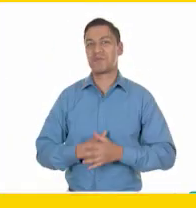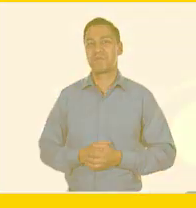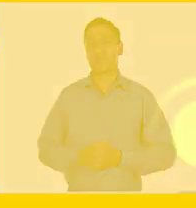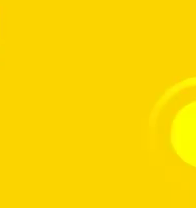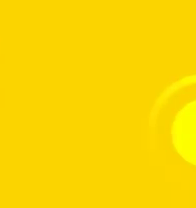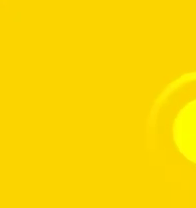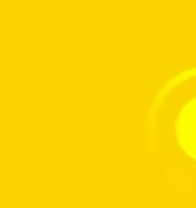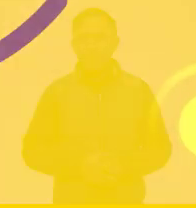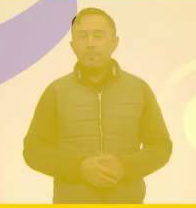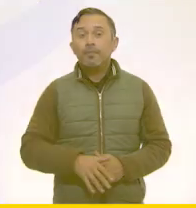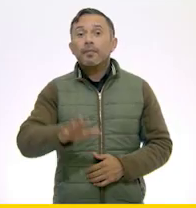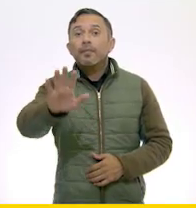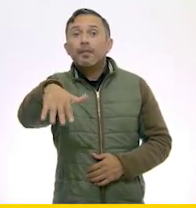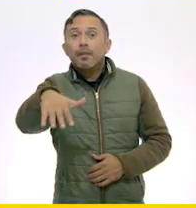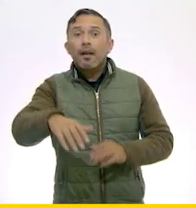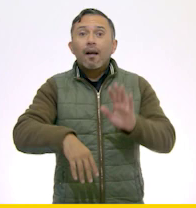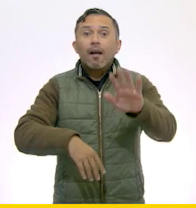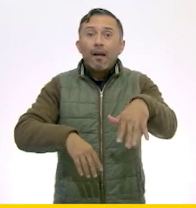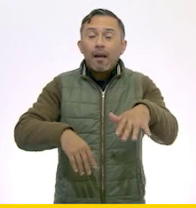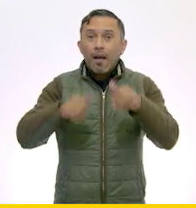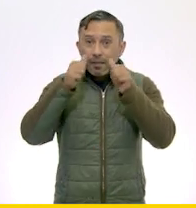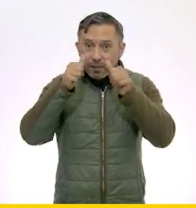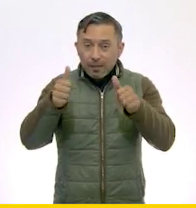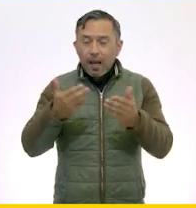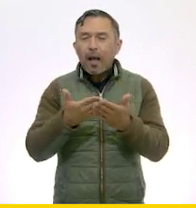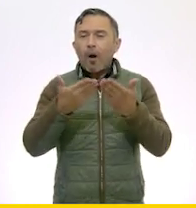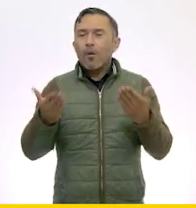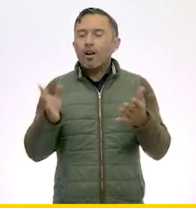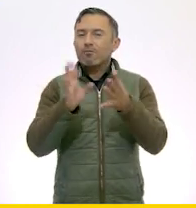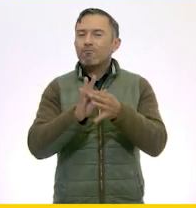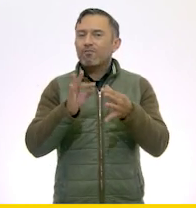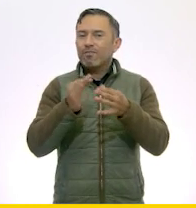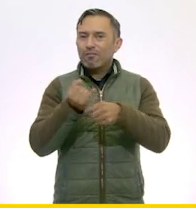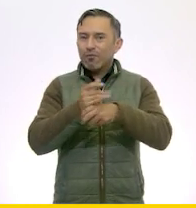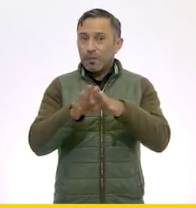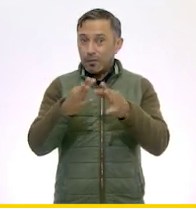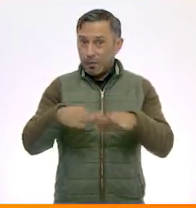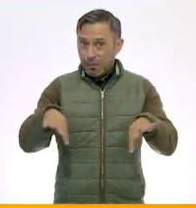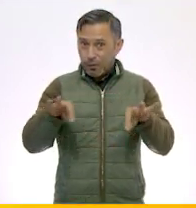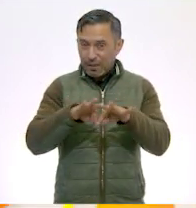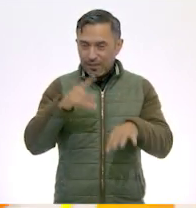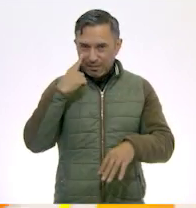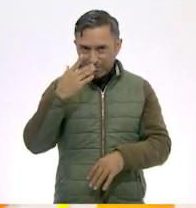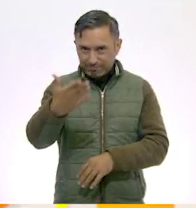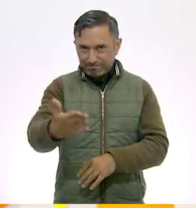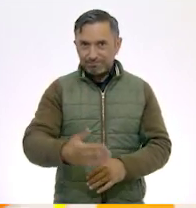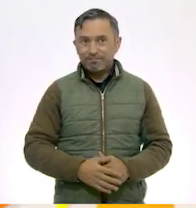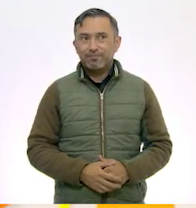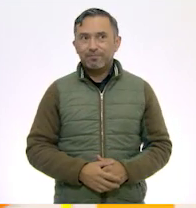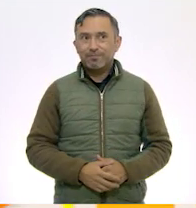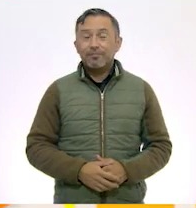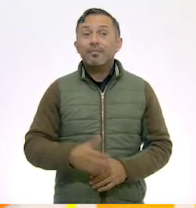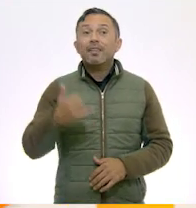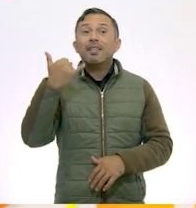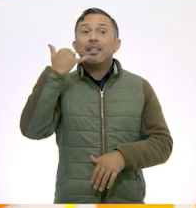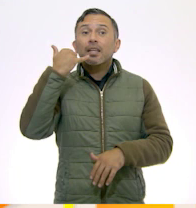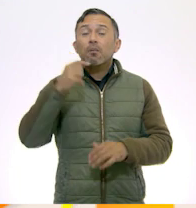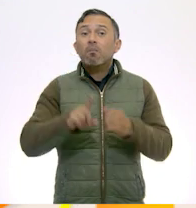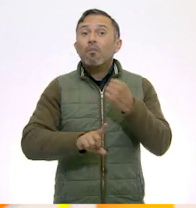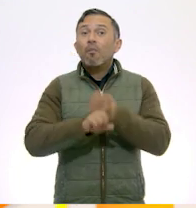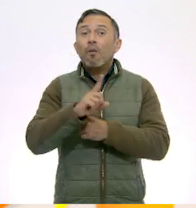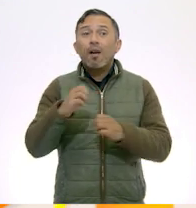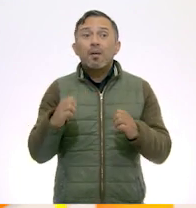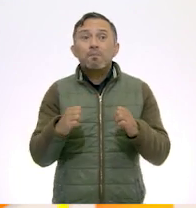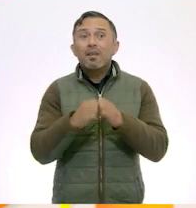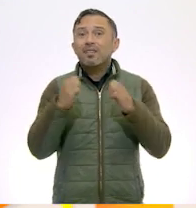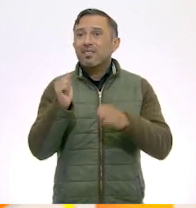¡Atención! ¡Atención! A continuación, información importante. A este número puedes llamar cuando